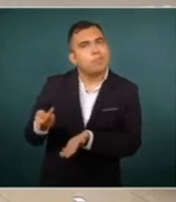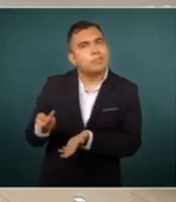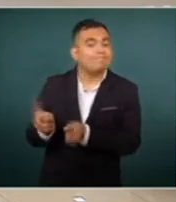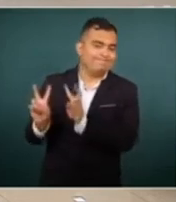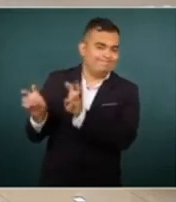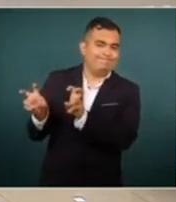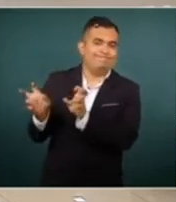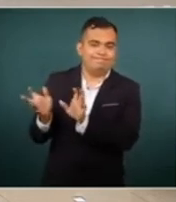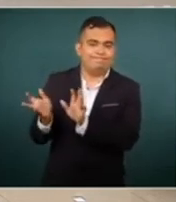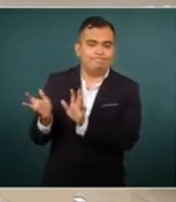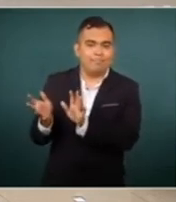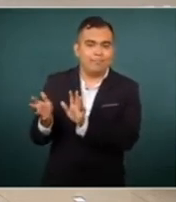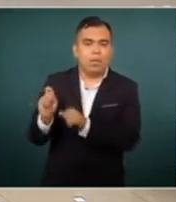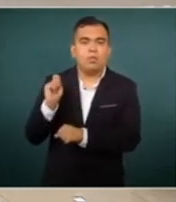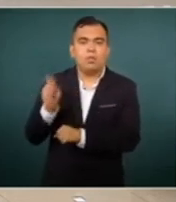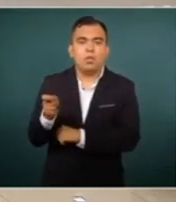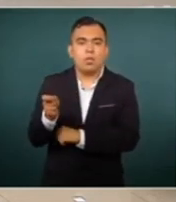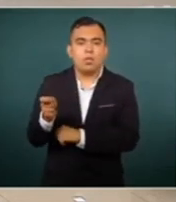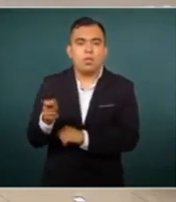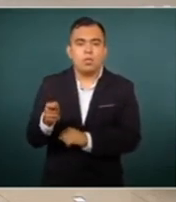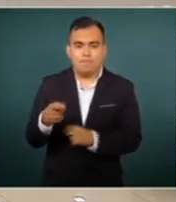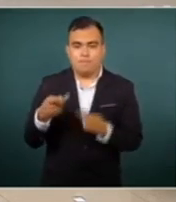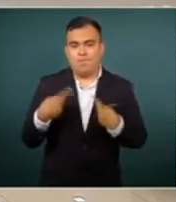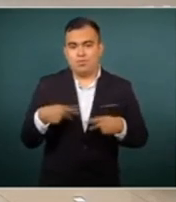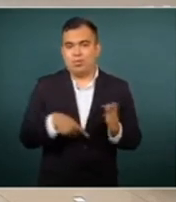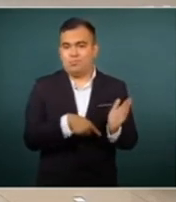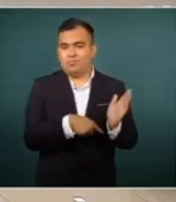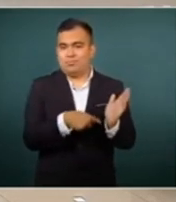los abajofirmantes?